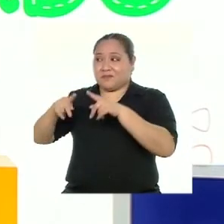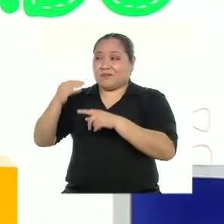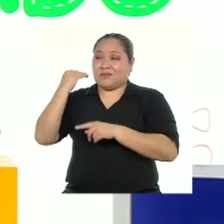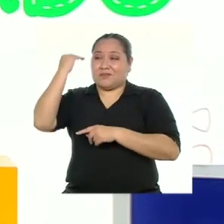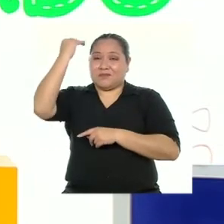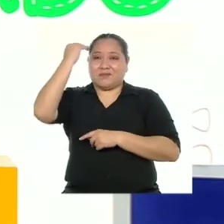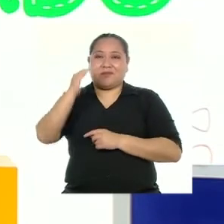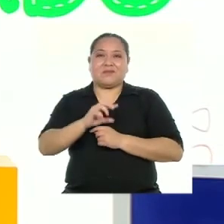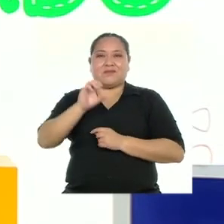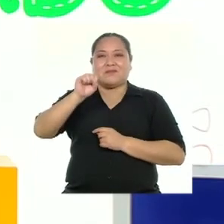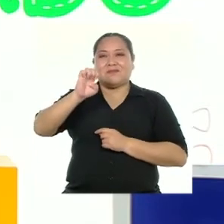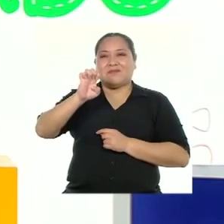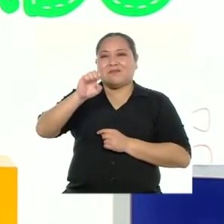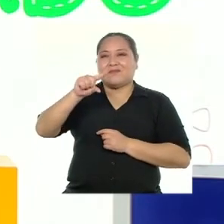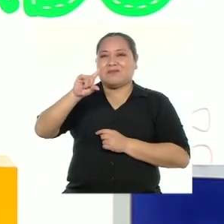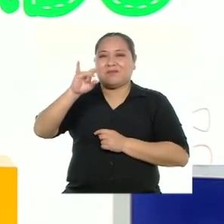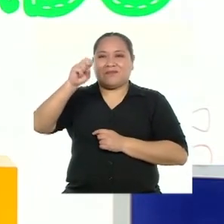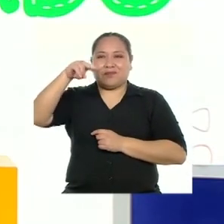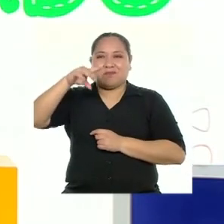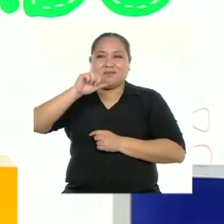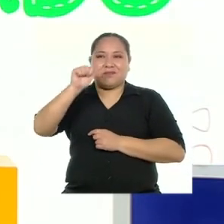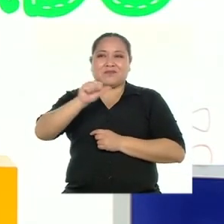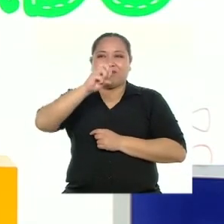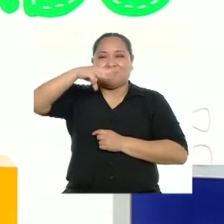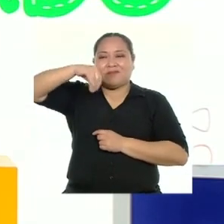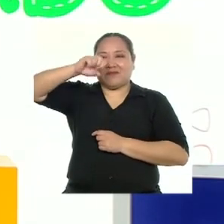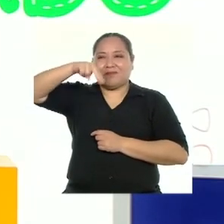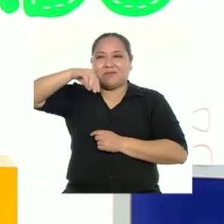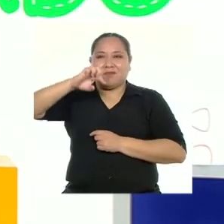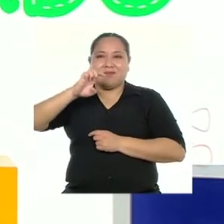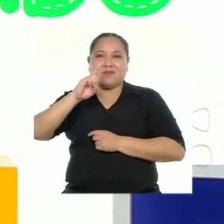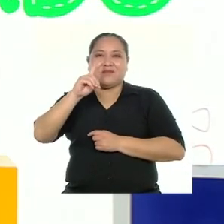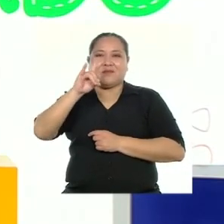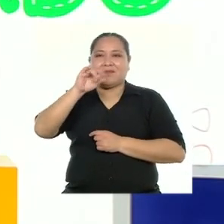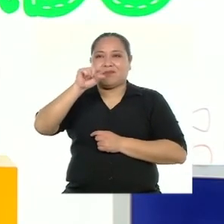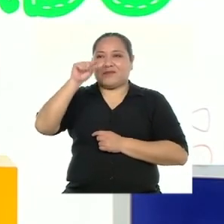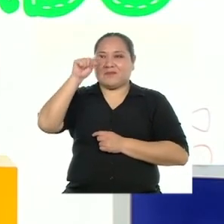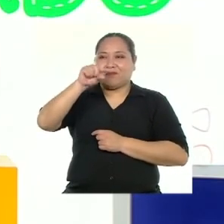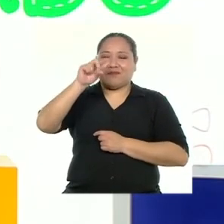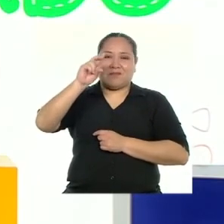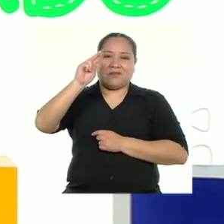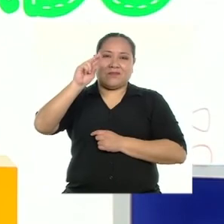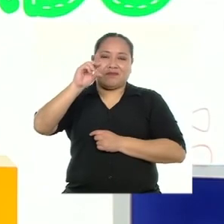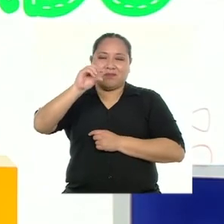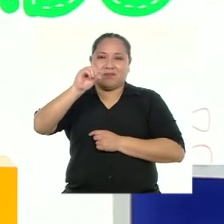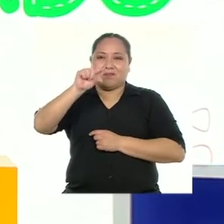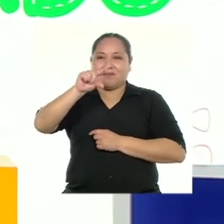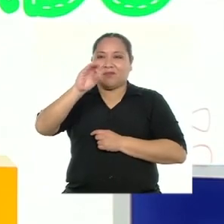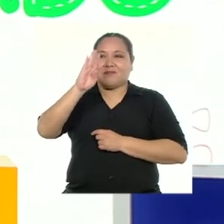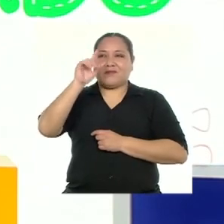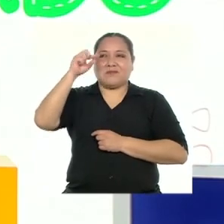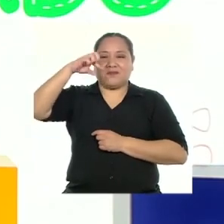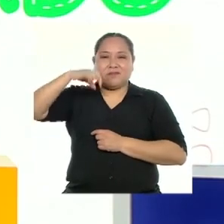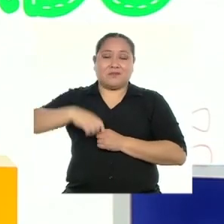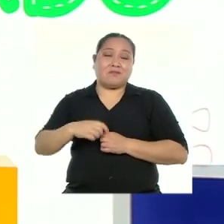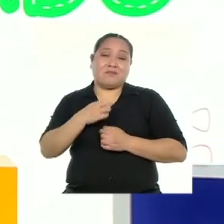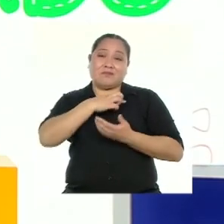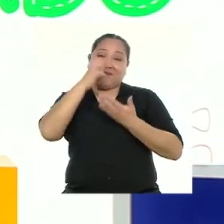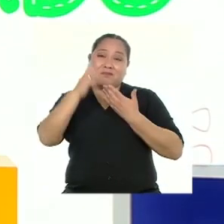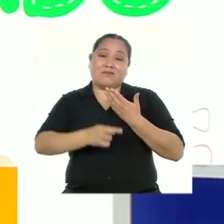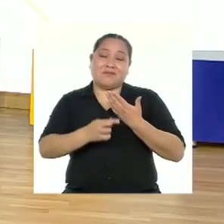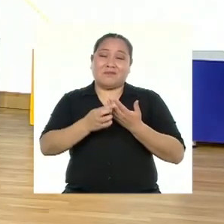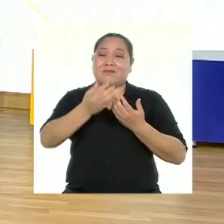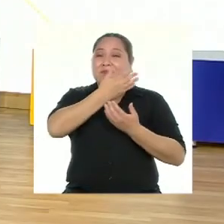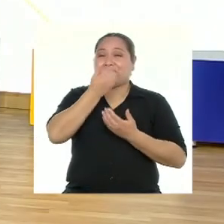adulto a segundo arroba minedu.gov.pe Juntas y juntos podemos hacer un programa mejor para ustedes cada día